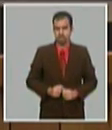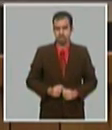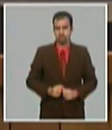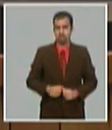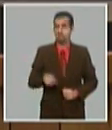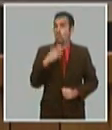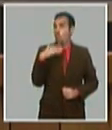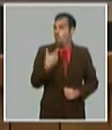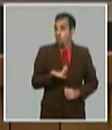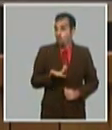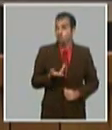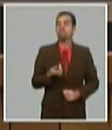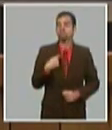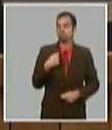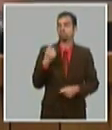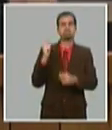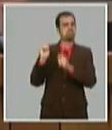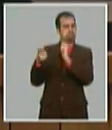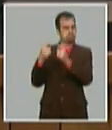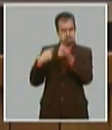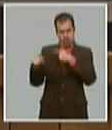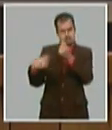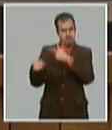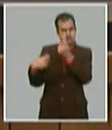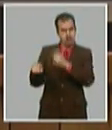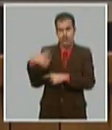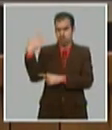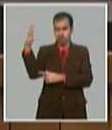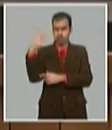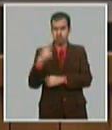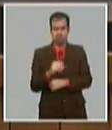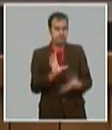exportando encabenándonos con el Mariel encabenándonos con la red de tiendas